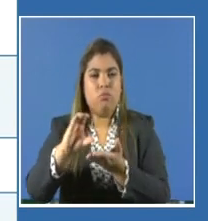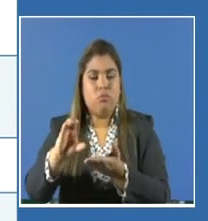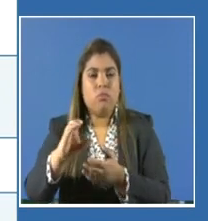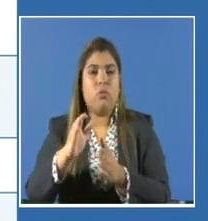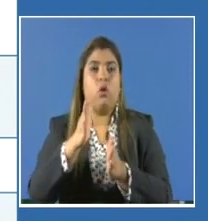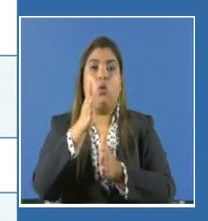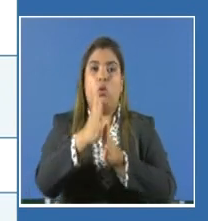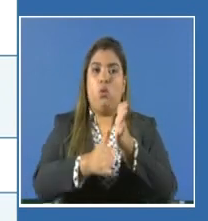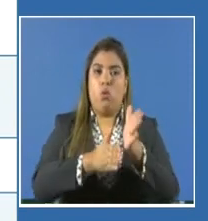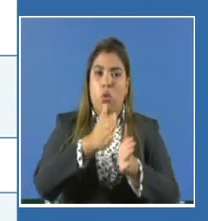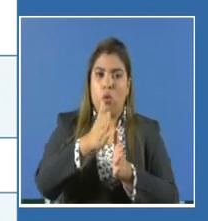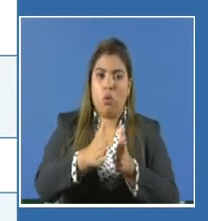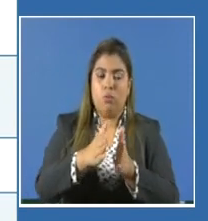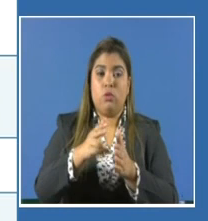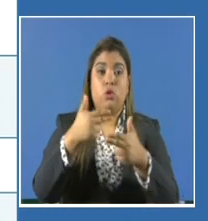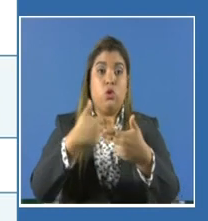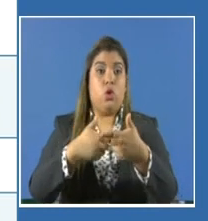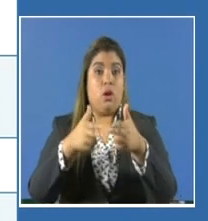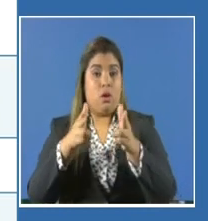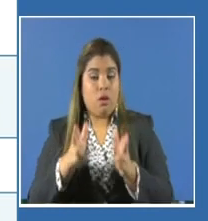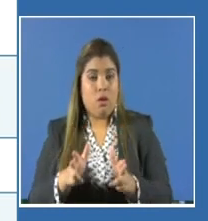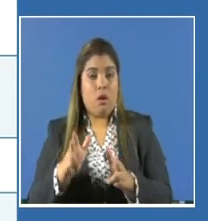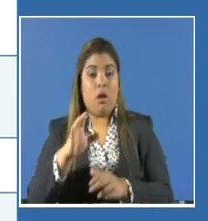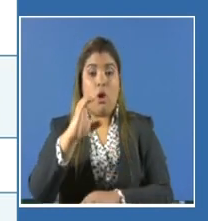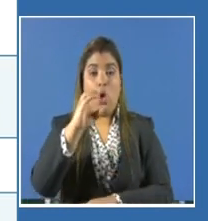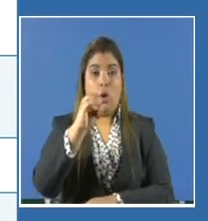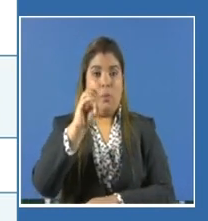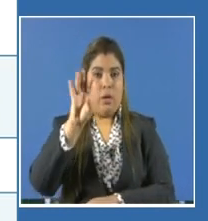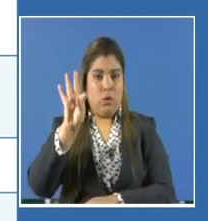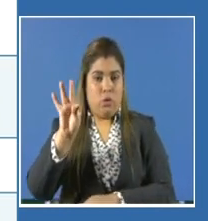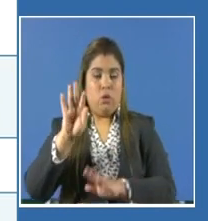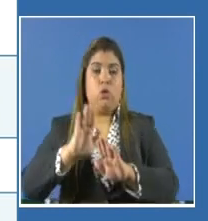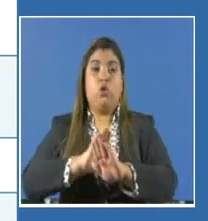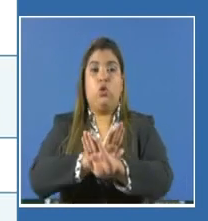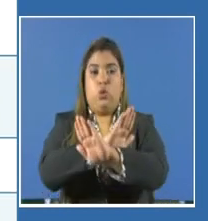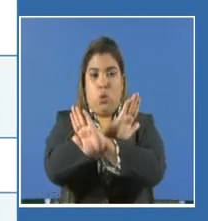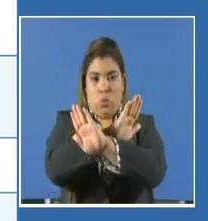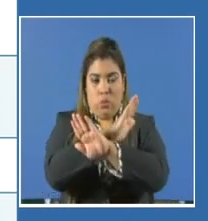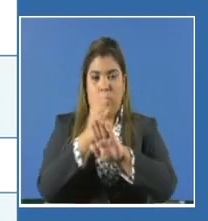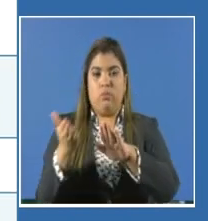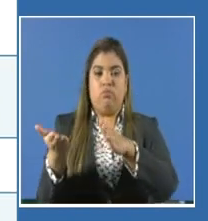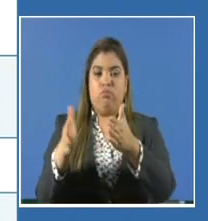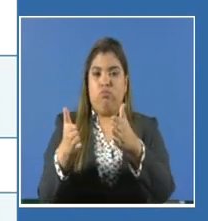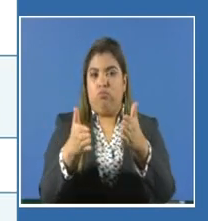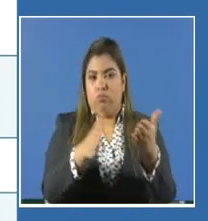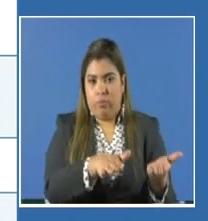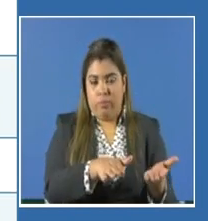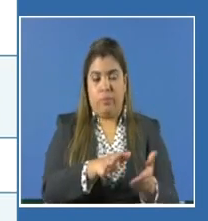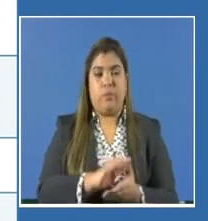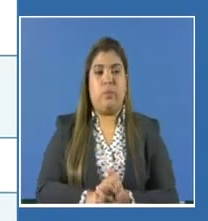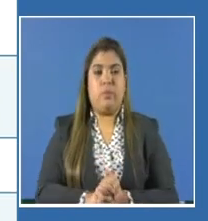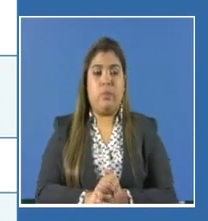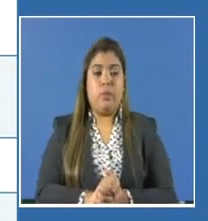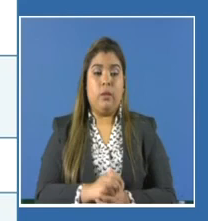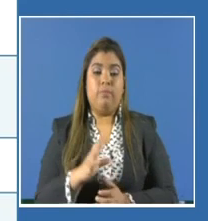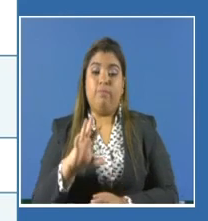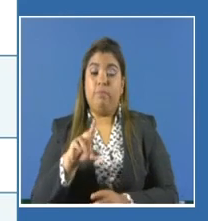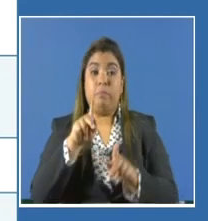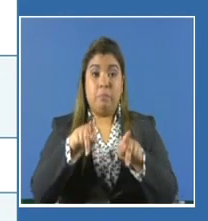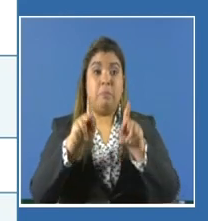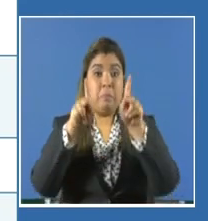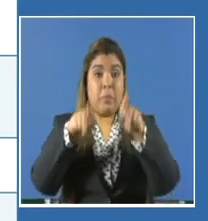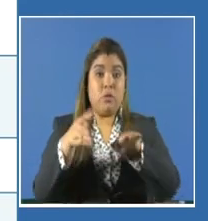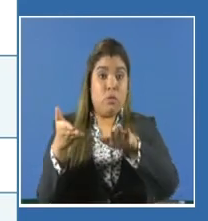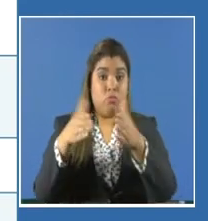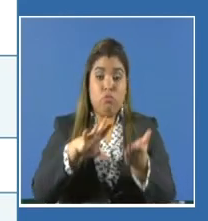Cristóbal en Colón, El Coco en la Chorrera, Omar Torrijos y Tocumen. En su mayoría, pues tienen factor de